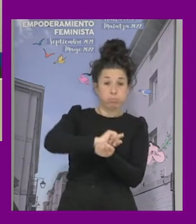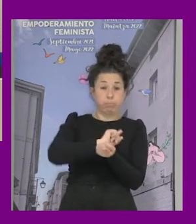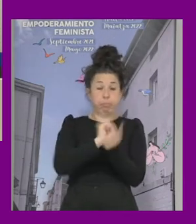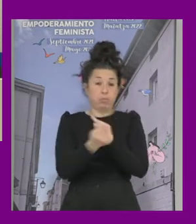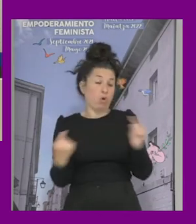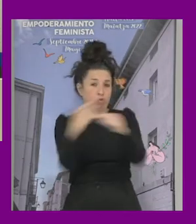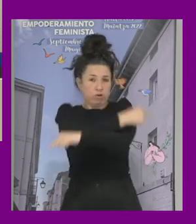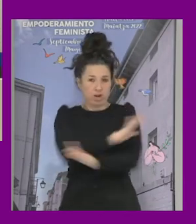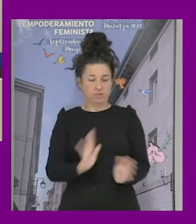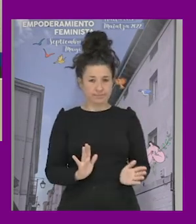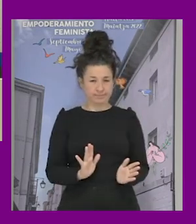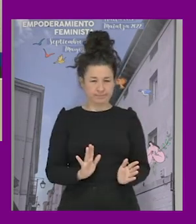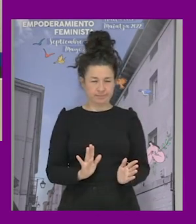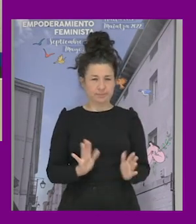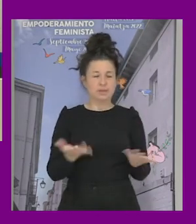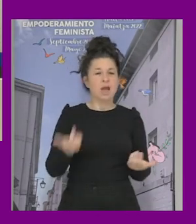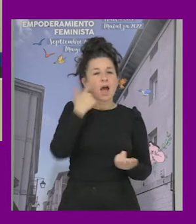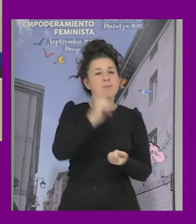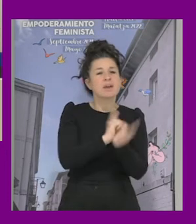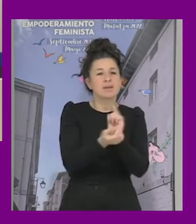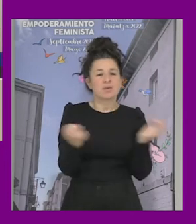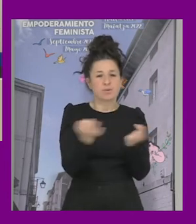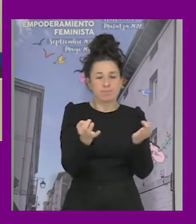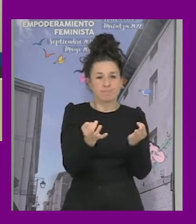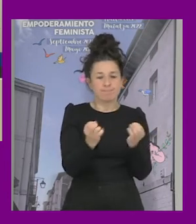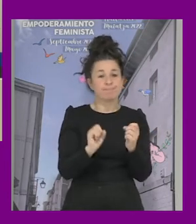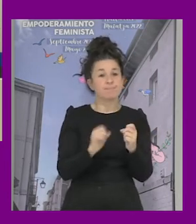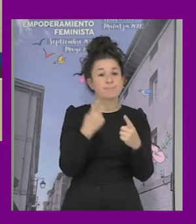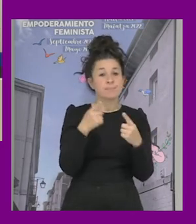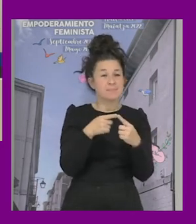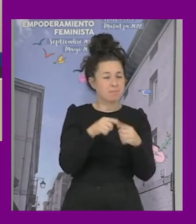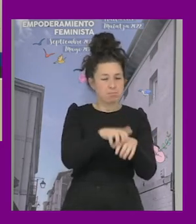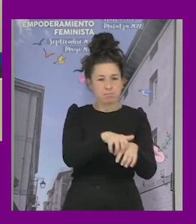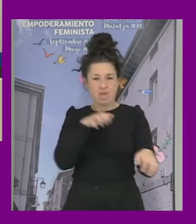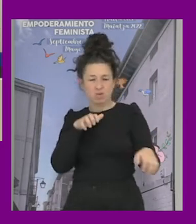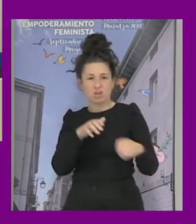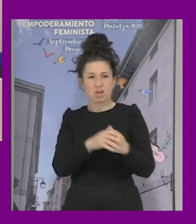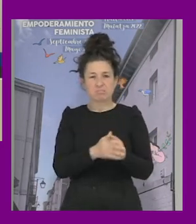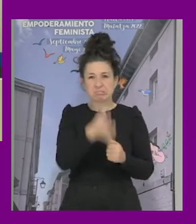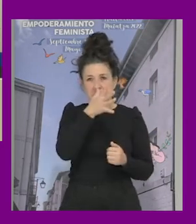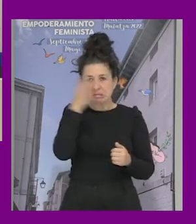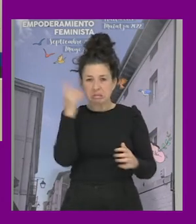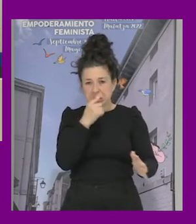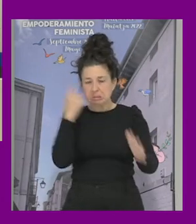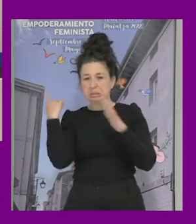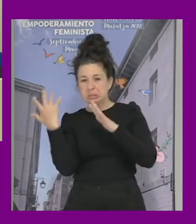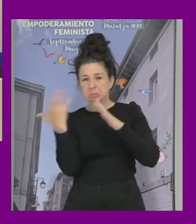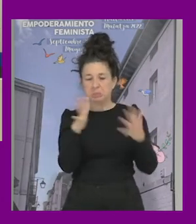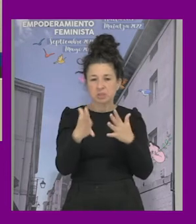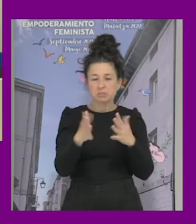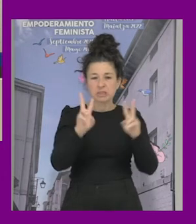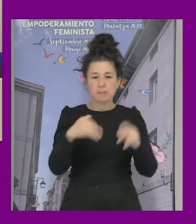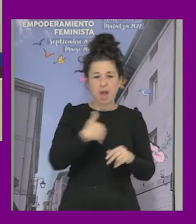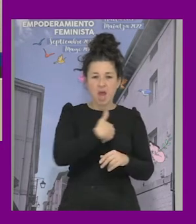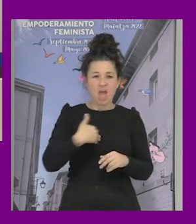en qué sentido qué es lo que ha cambiado en primer lugar mayoritariamente hace 5 o 6 años el tema de